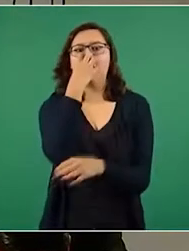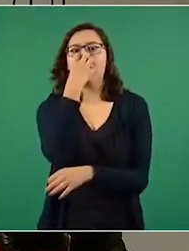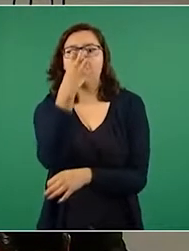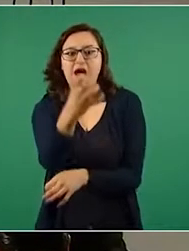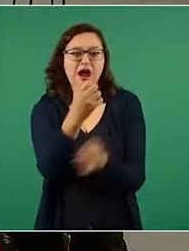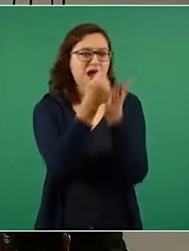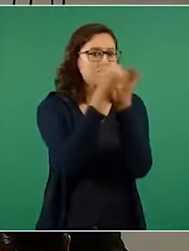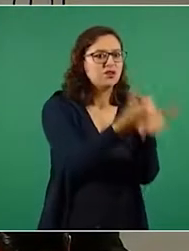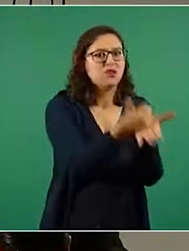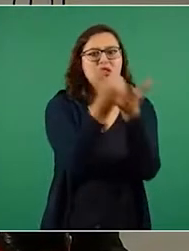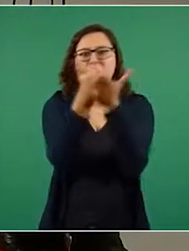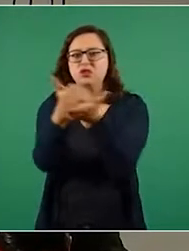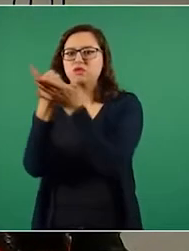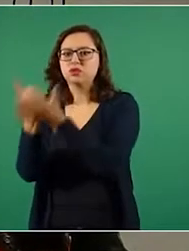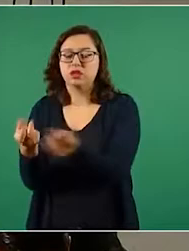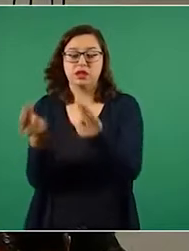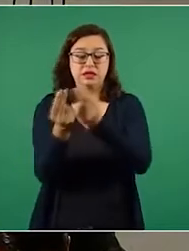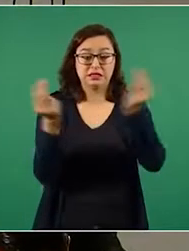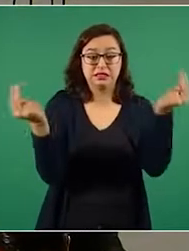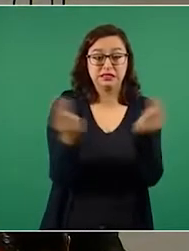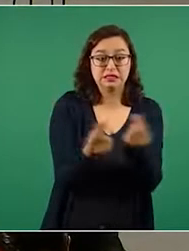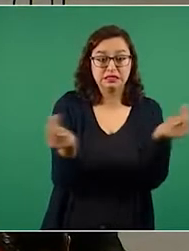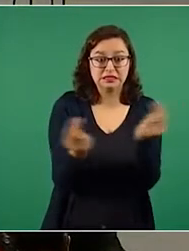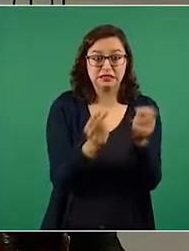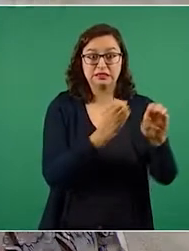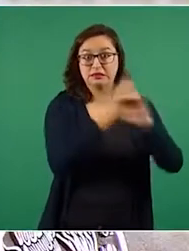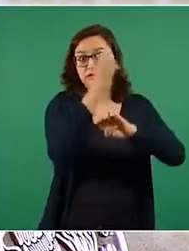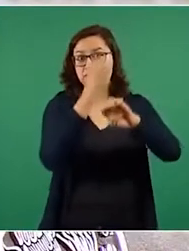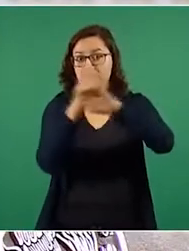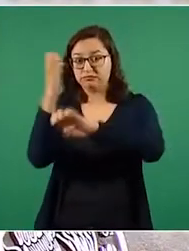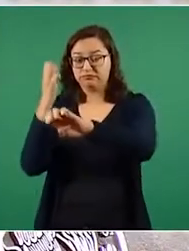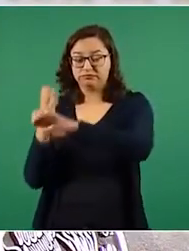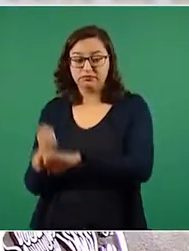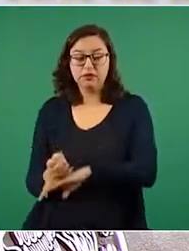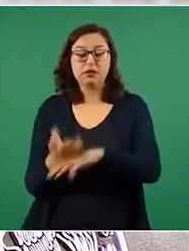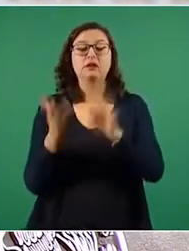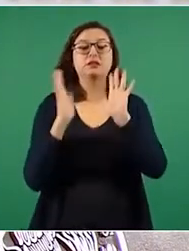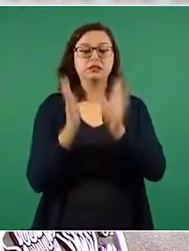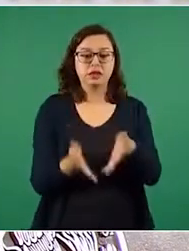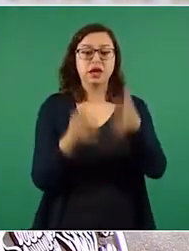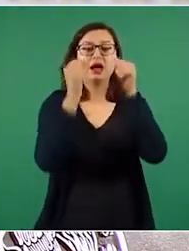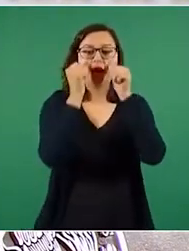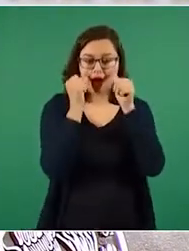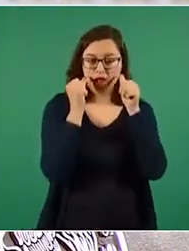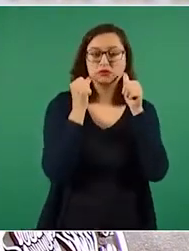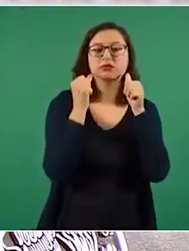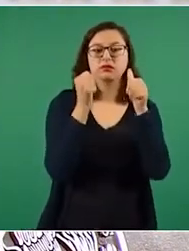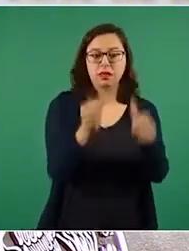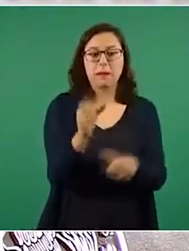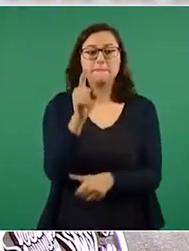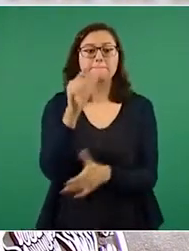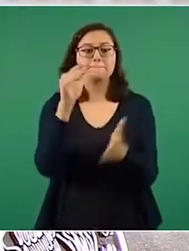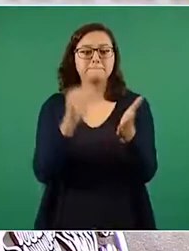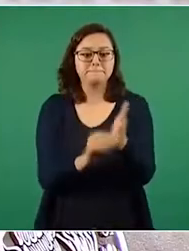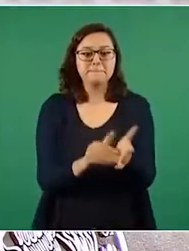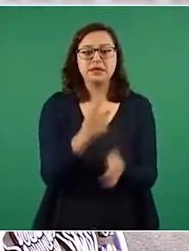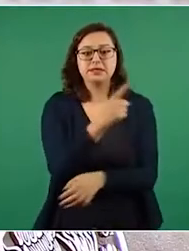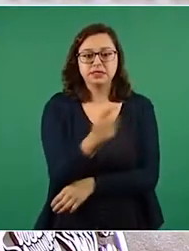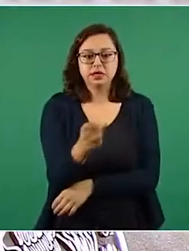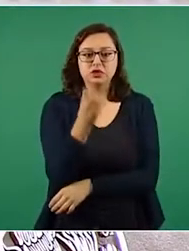Mediante esas declaratorias de desastre se han atendido eventos que afectaron a mil 103